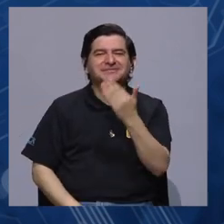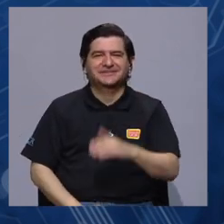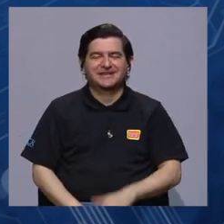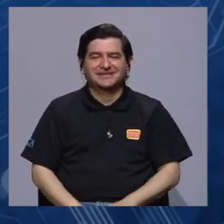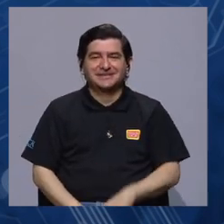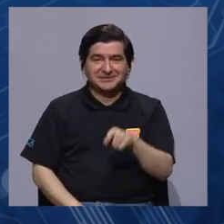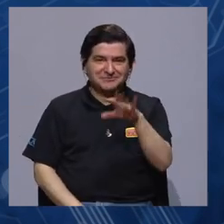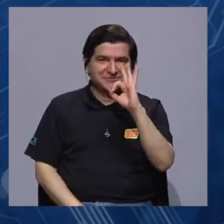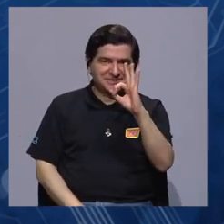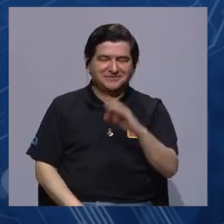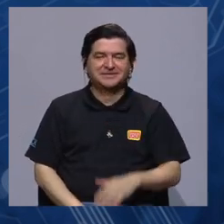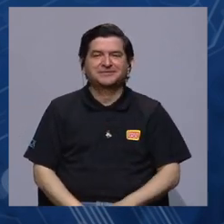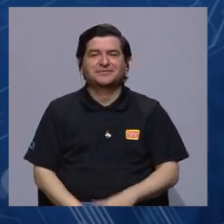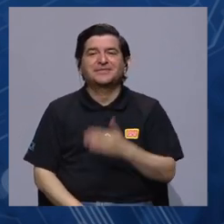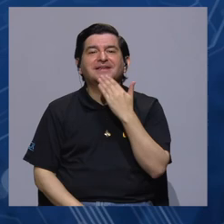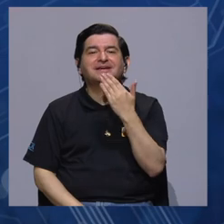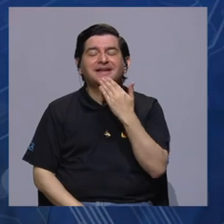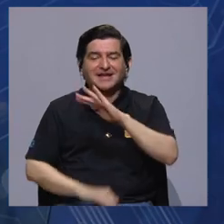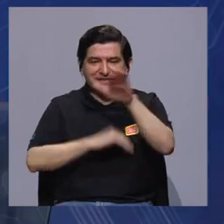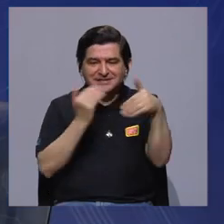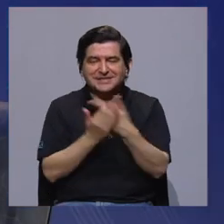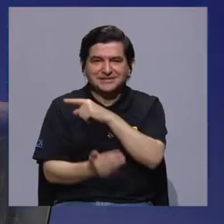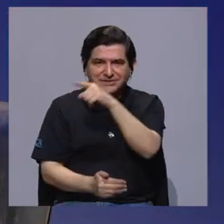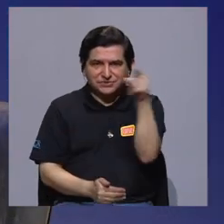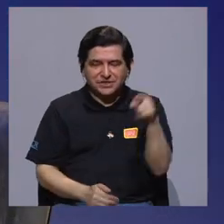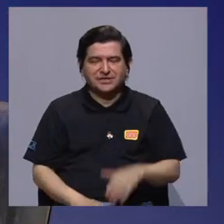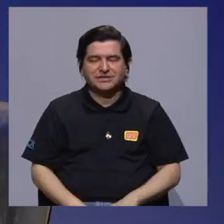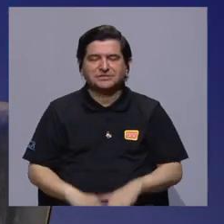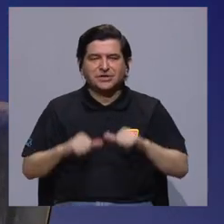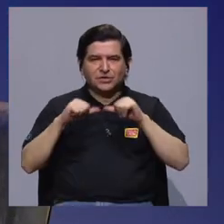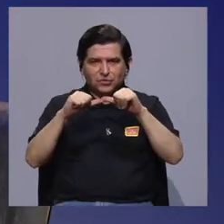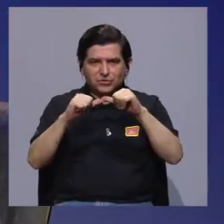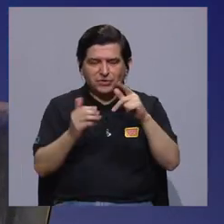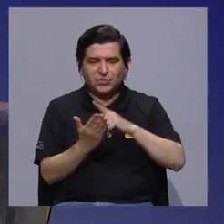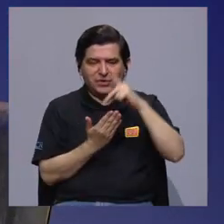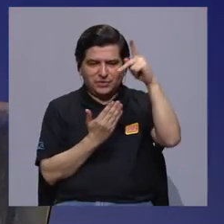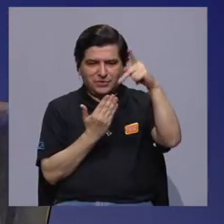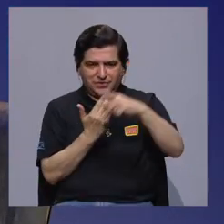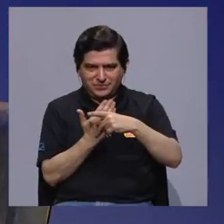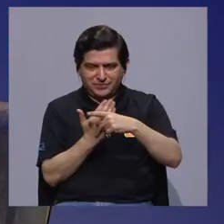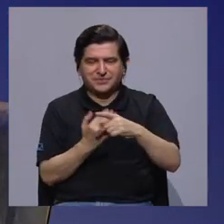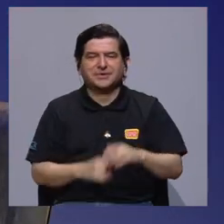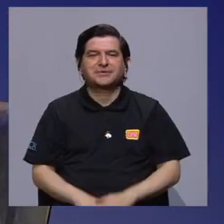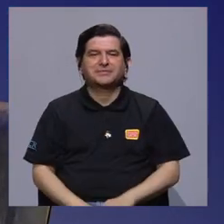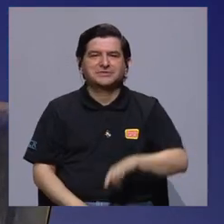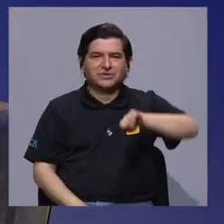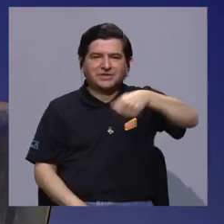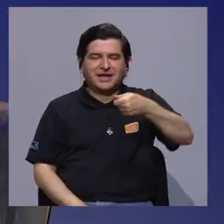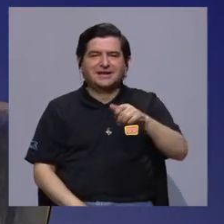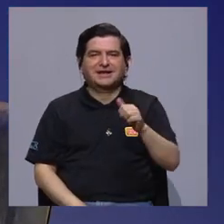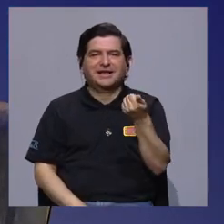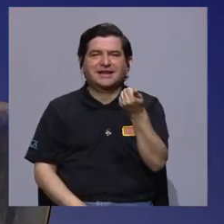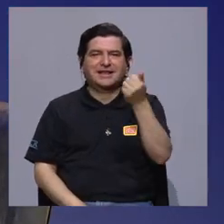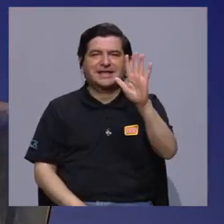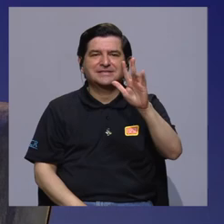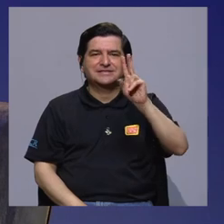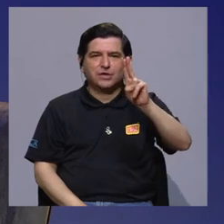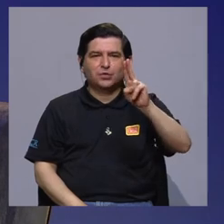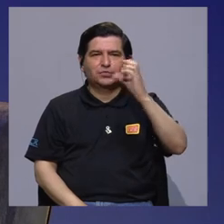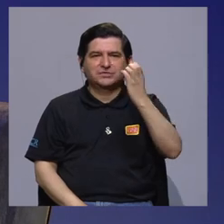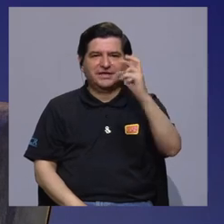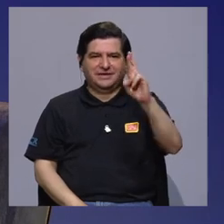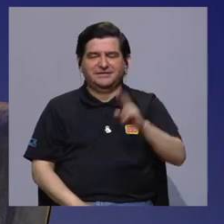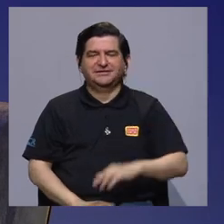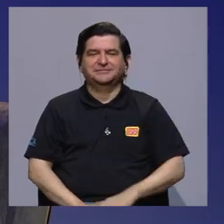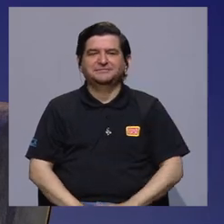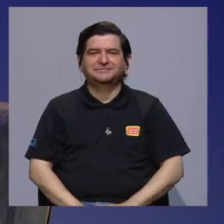Muchas gracias, y que esté muy bien. Gracias. Gracias a todas y todos ustedes. Continúen, por favor, con la programación de